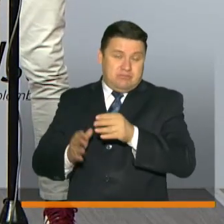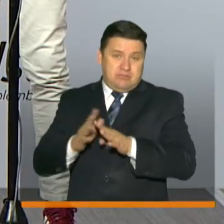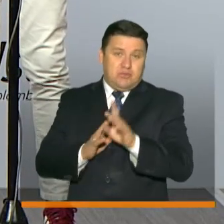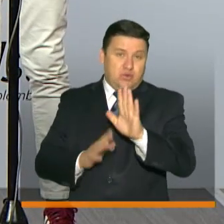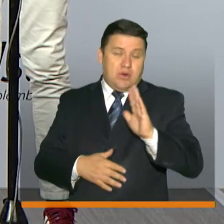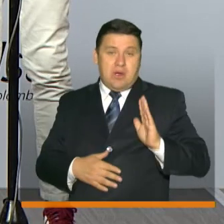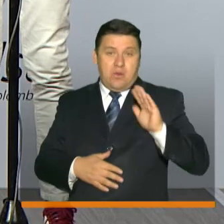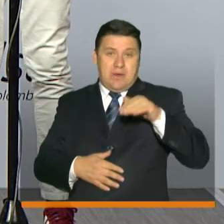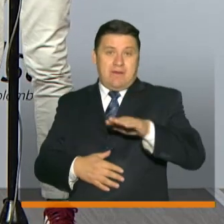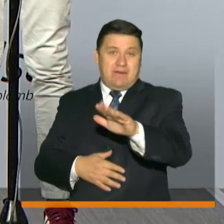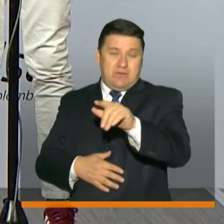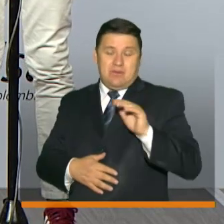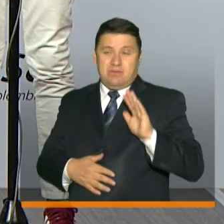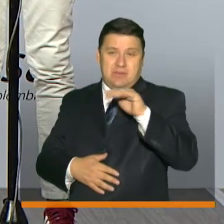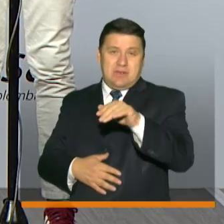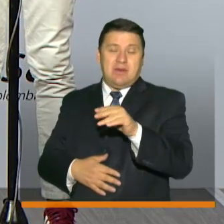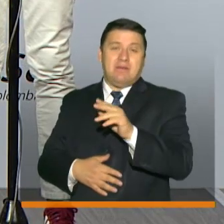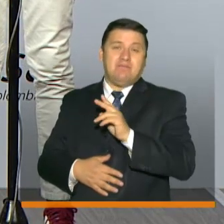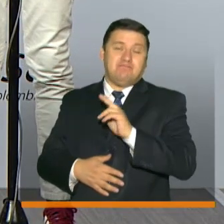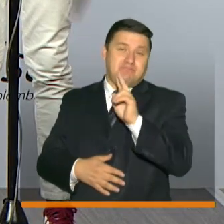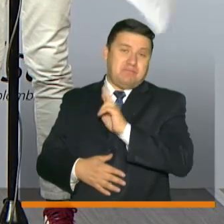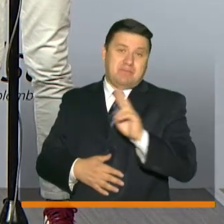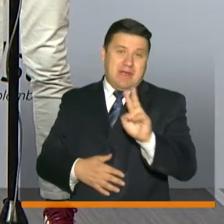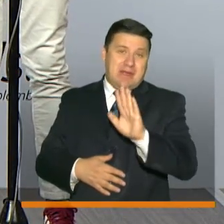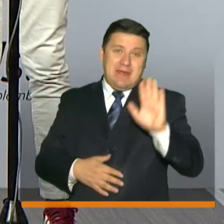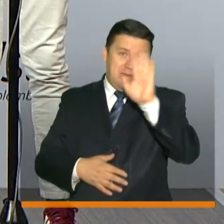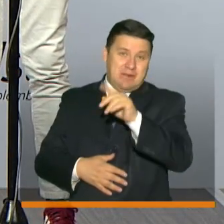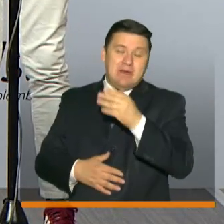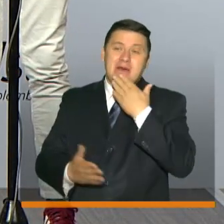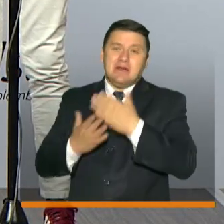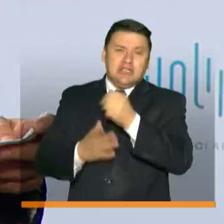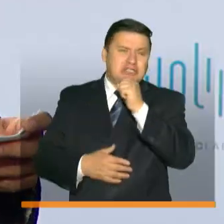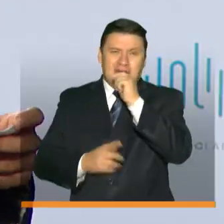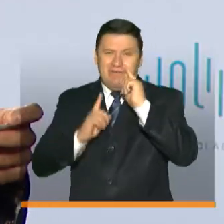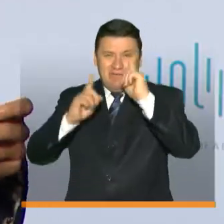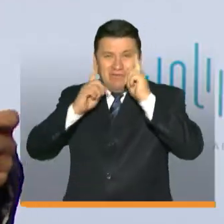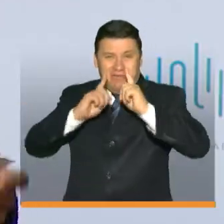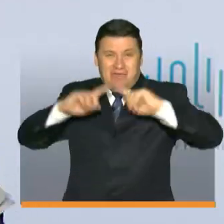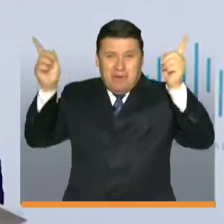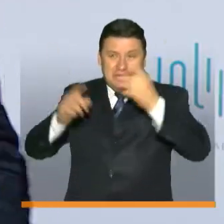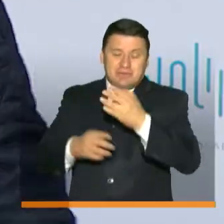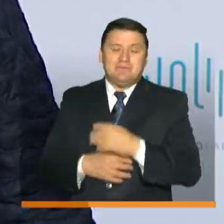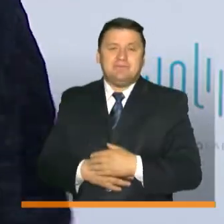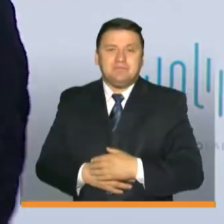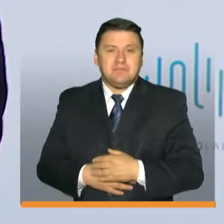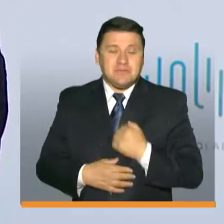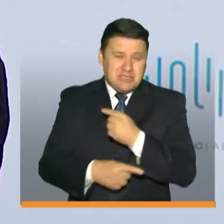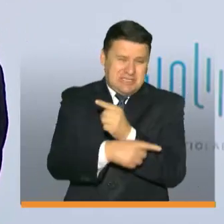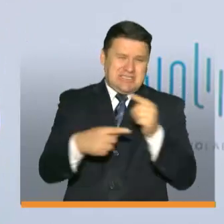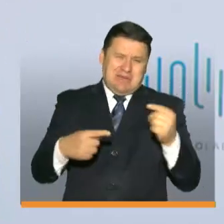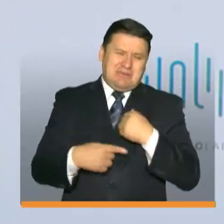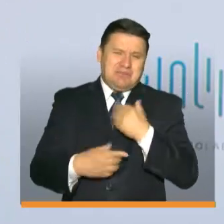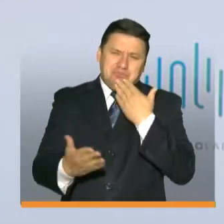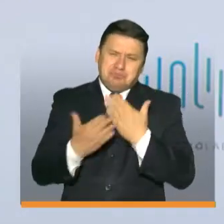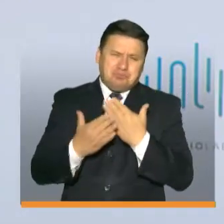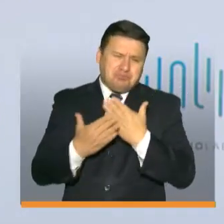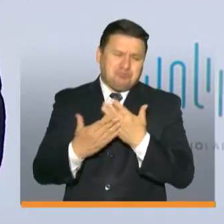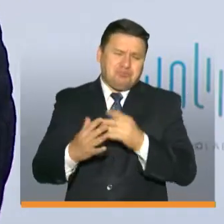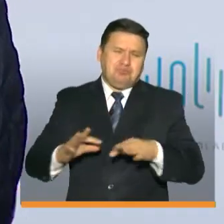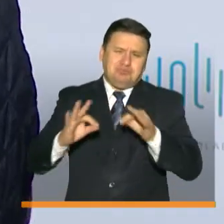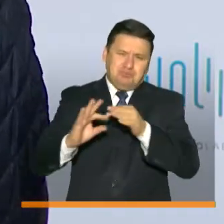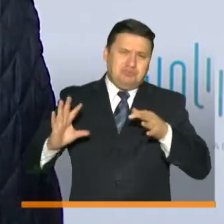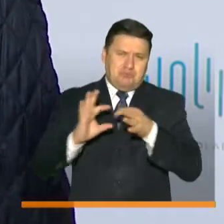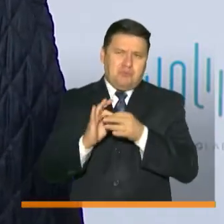él es de Bonaventura, Departamento del Valle del Cauca, así que también al maestro Yuri, muchas gracias. Yo no me canso todas las semanas de darle gracias a un aliado